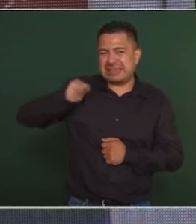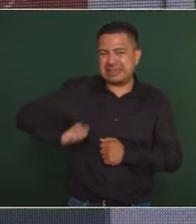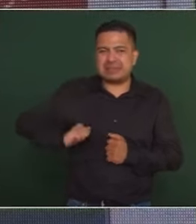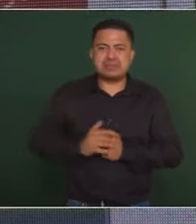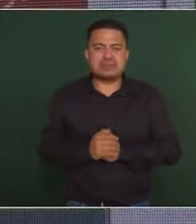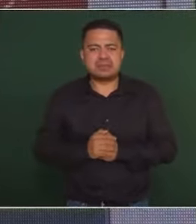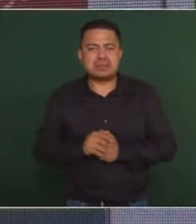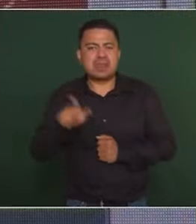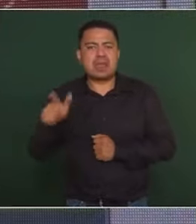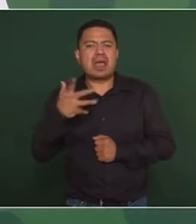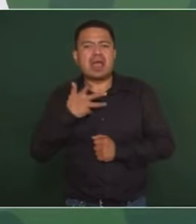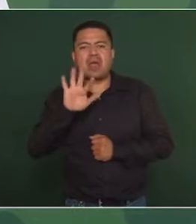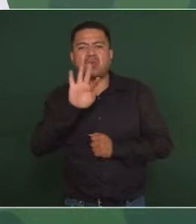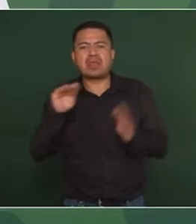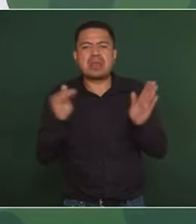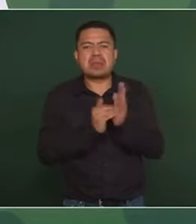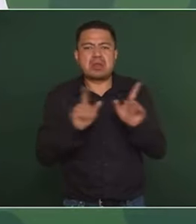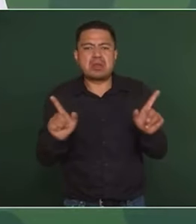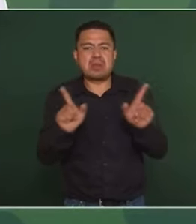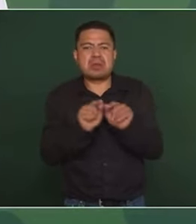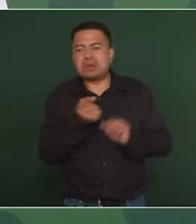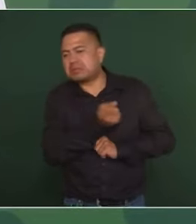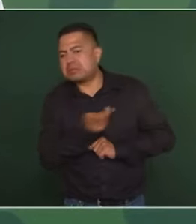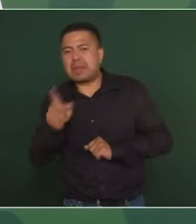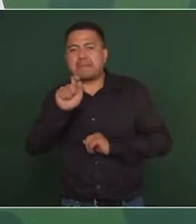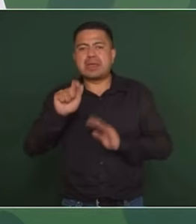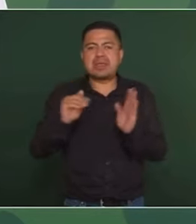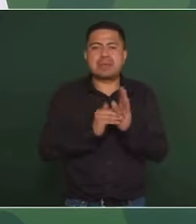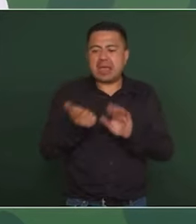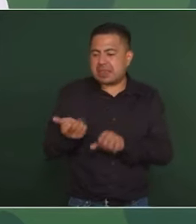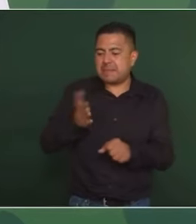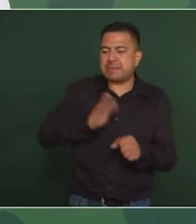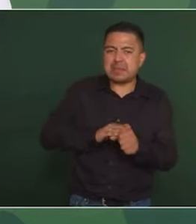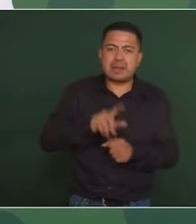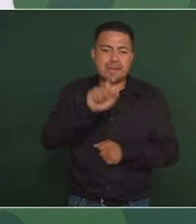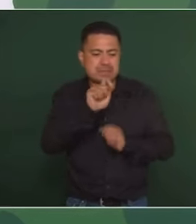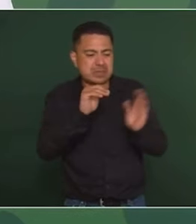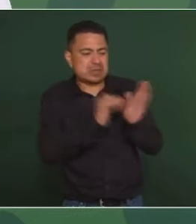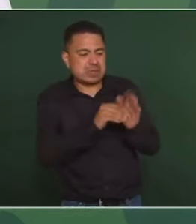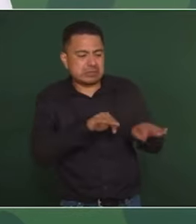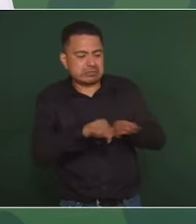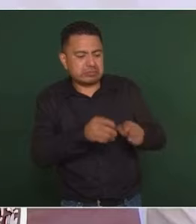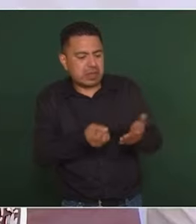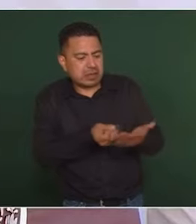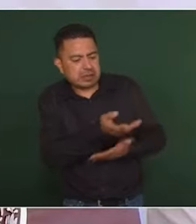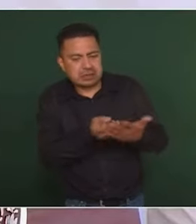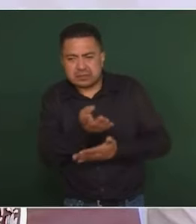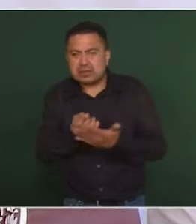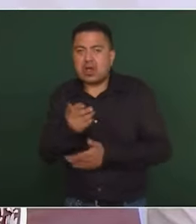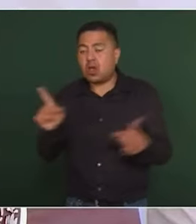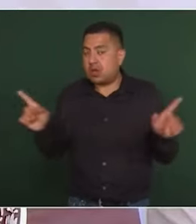llegó a tener 40 mil elementos, 20 mil administrativos y 20 mil operativos. Y ahora